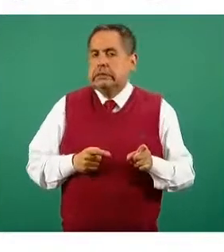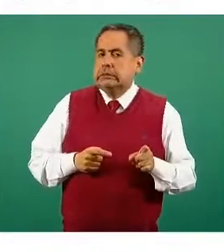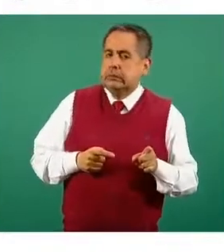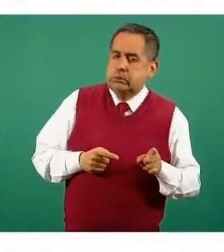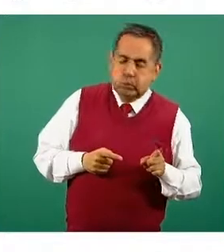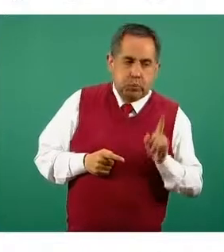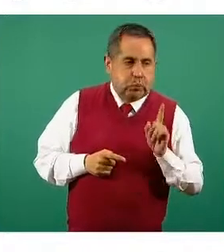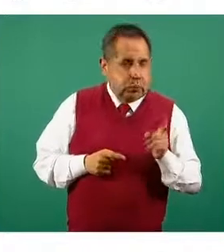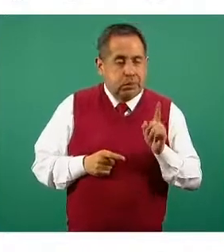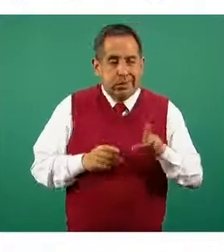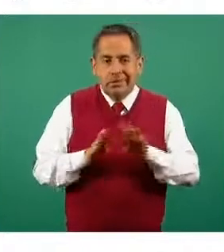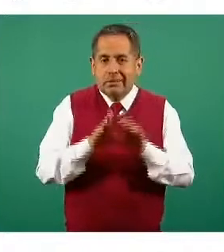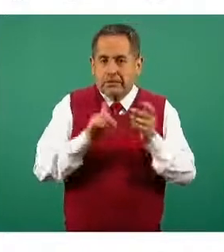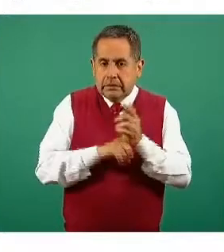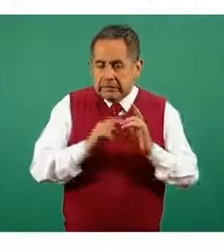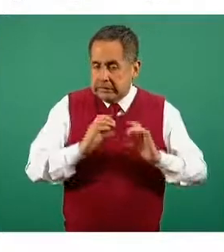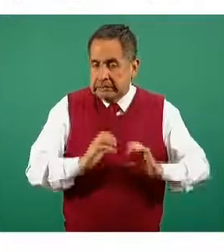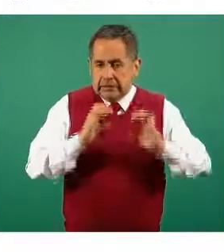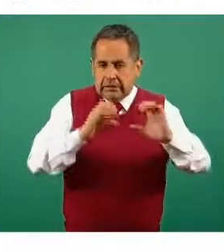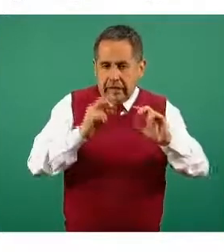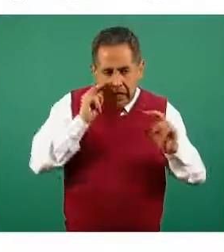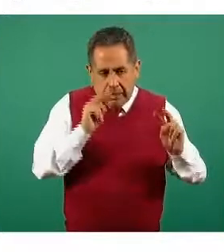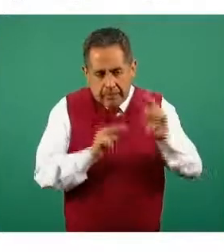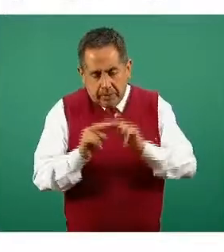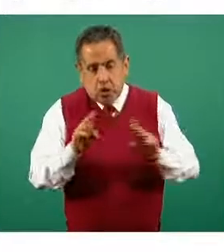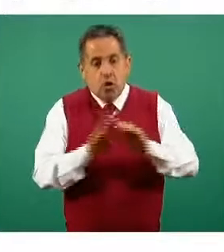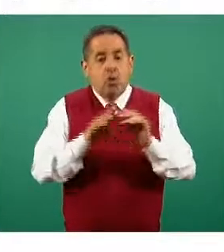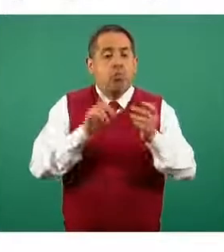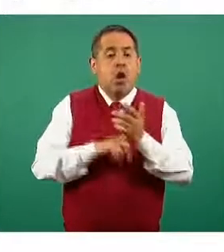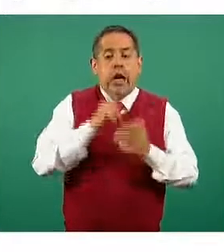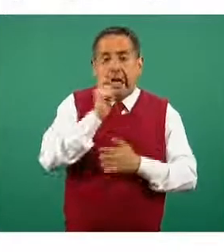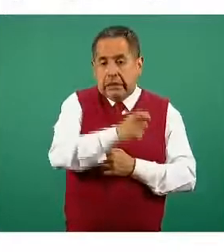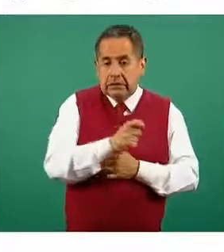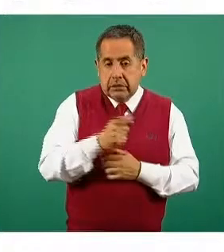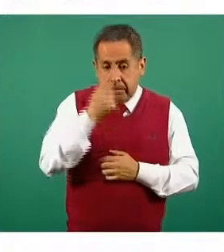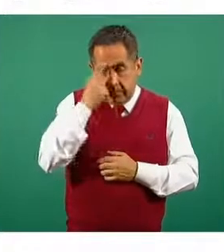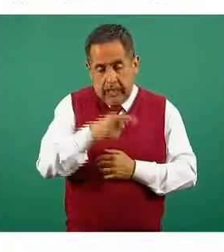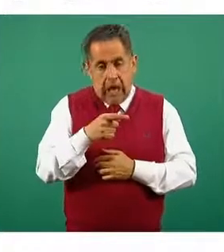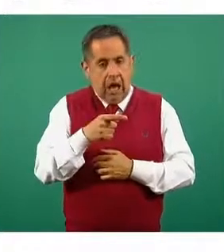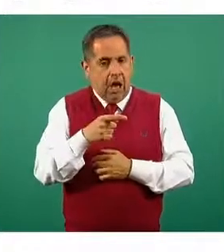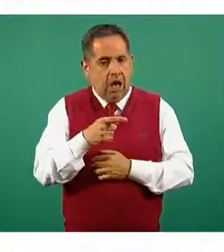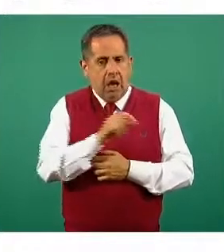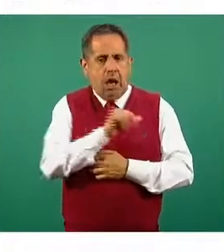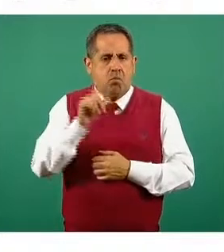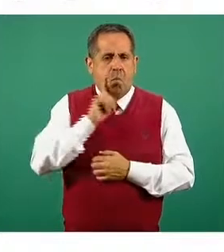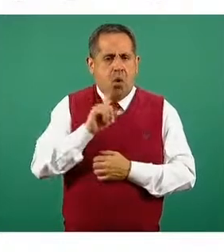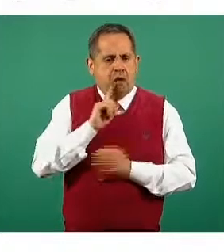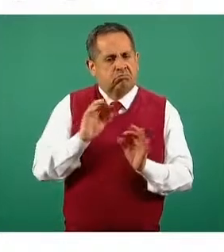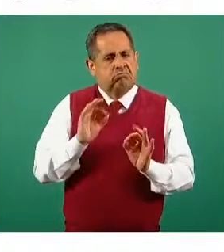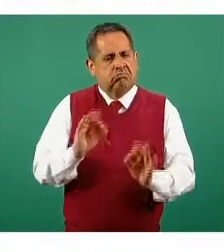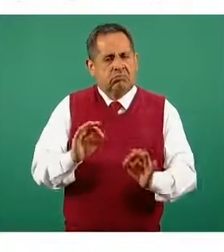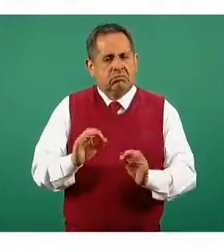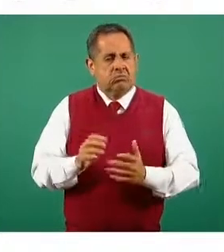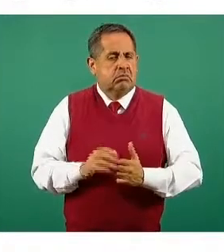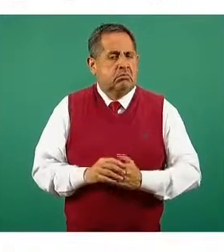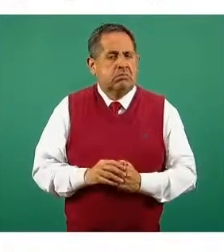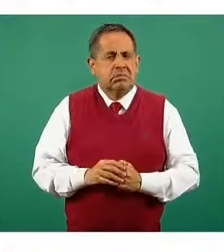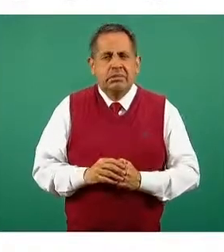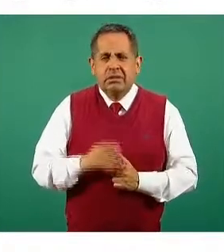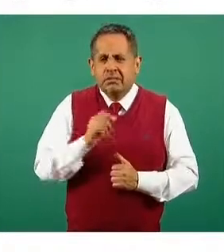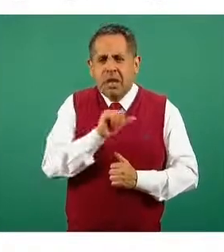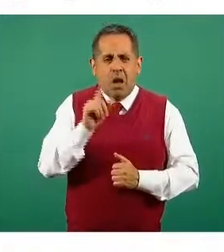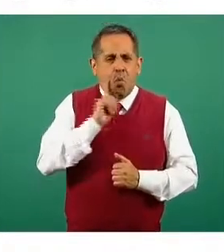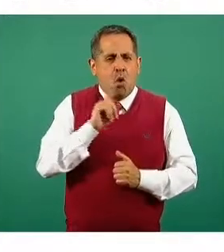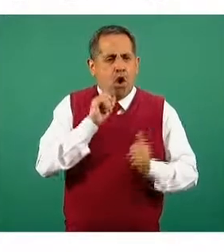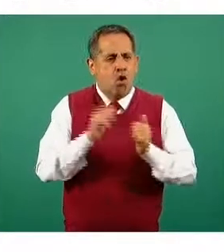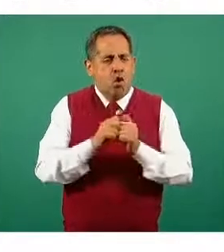importante a estar vigilando sobre todo para las mujeres pero también para quienes están cerca de las